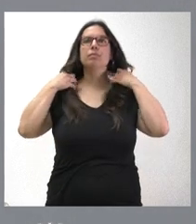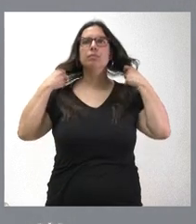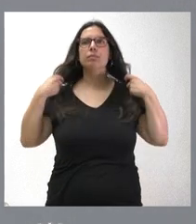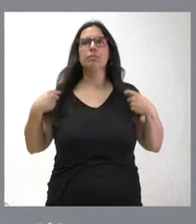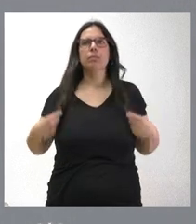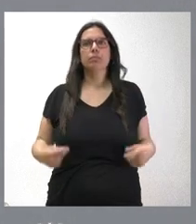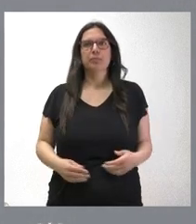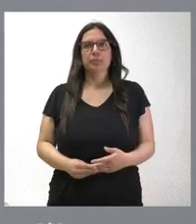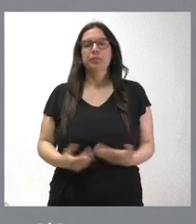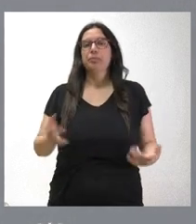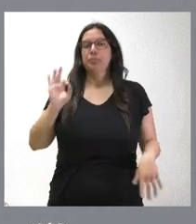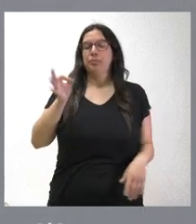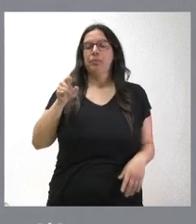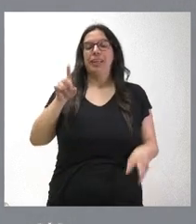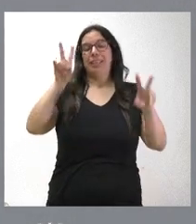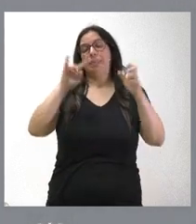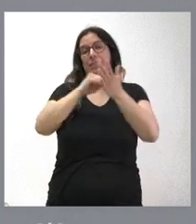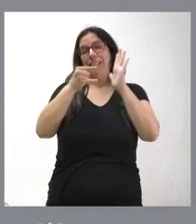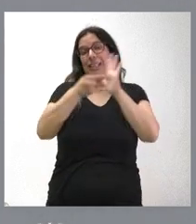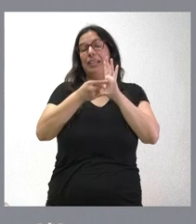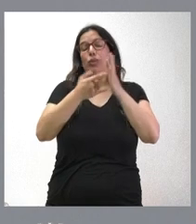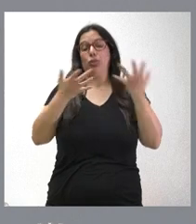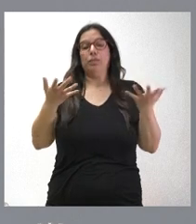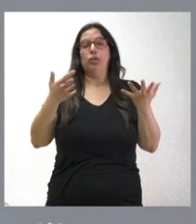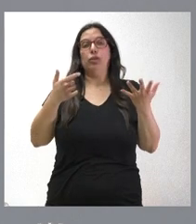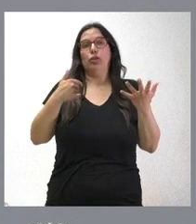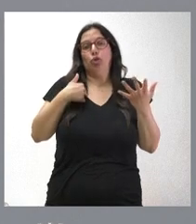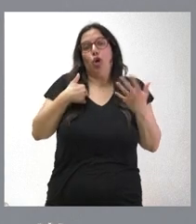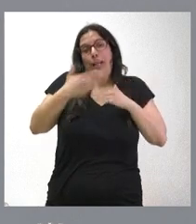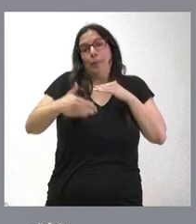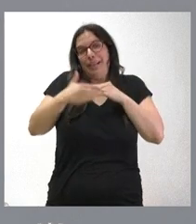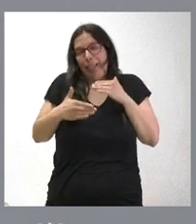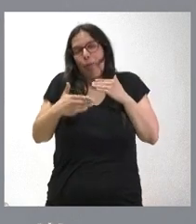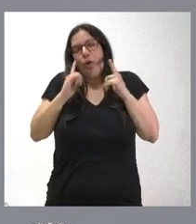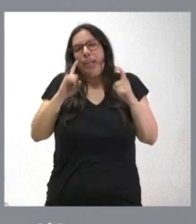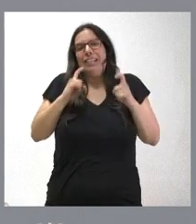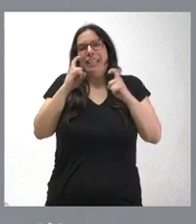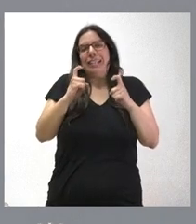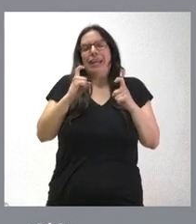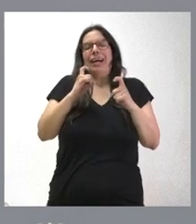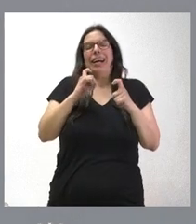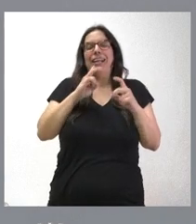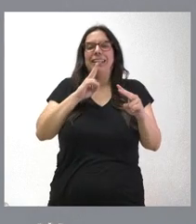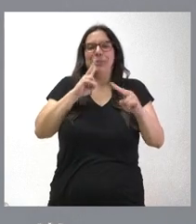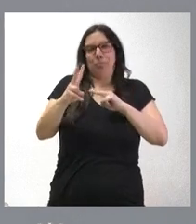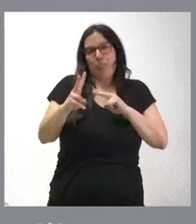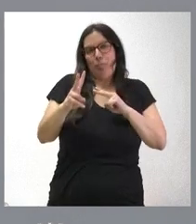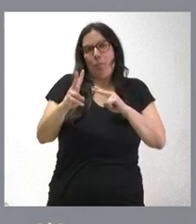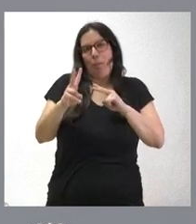Sí, efectivamente son cuestiones técnicas e intentaré dentro de mis limitaciones procurar resolver